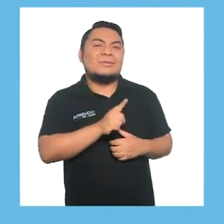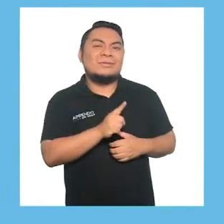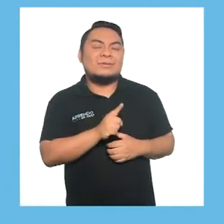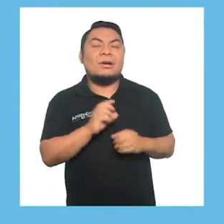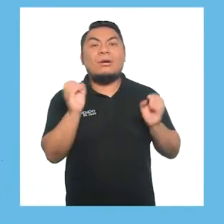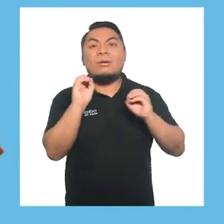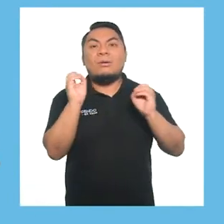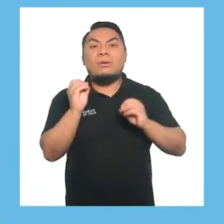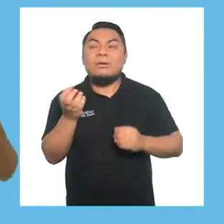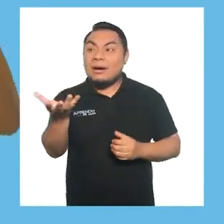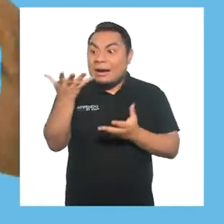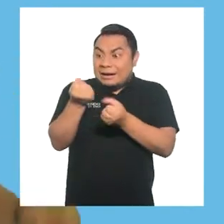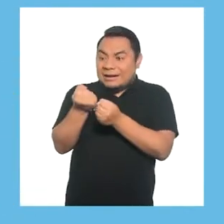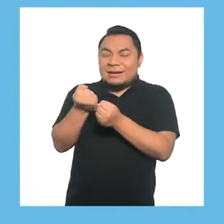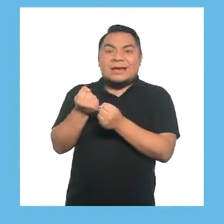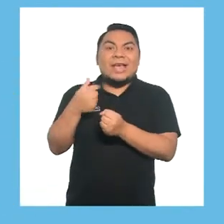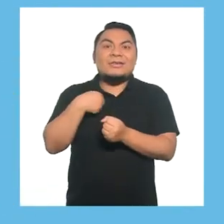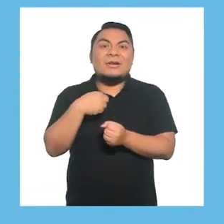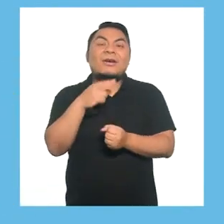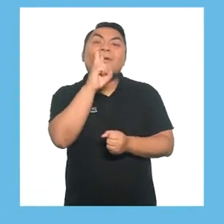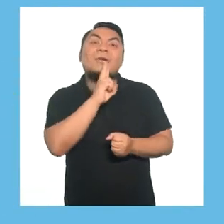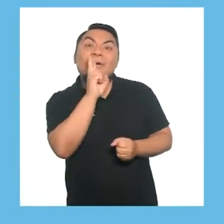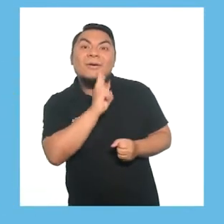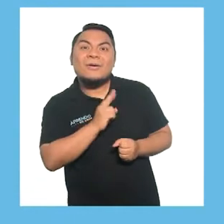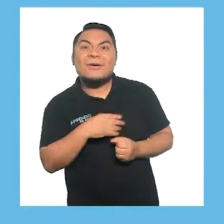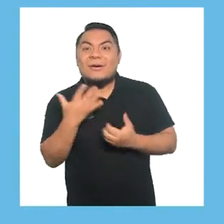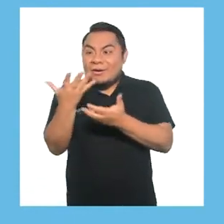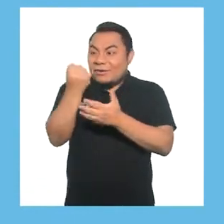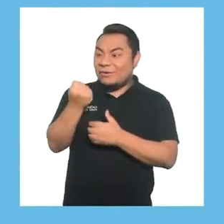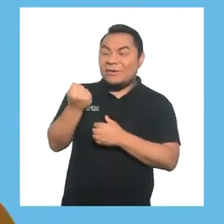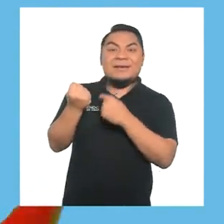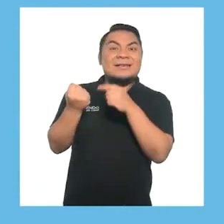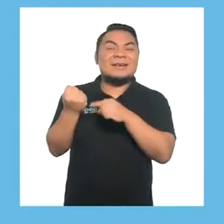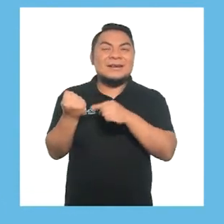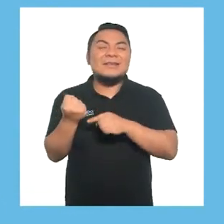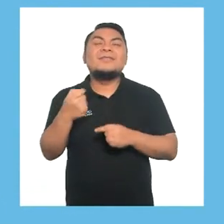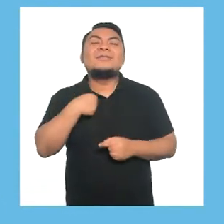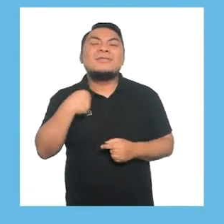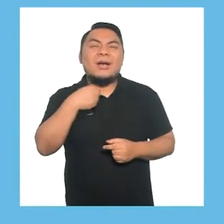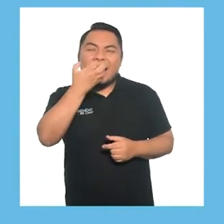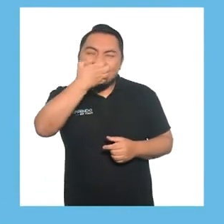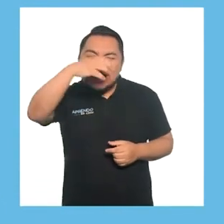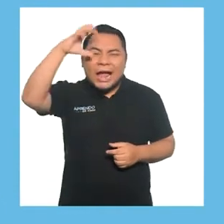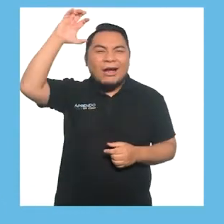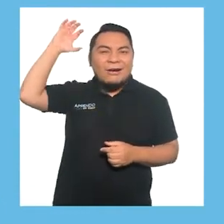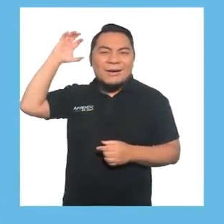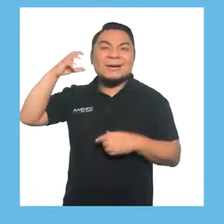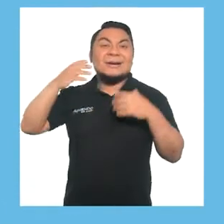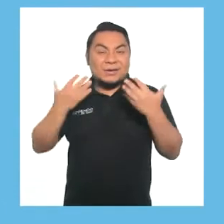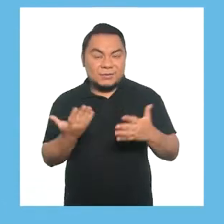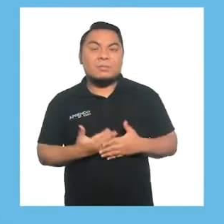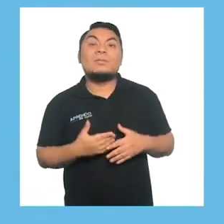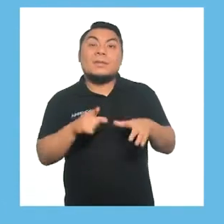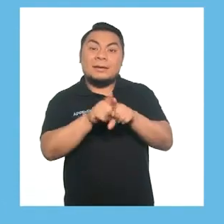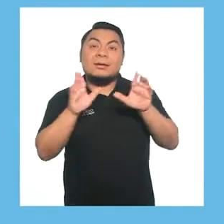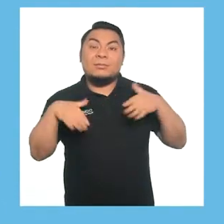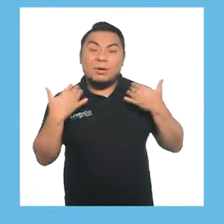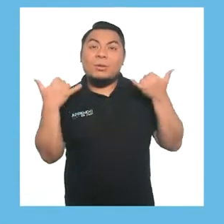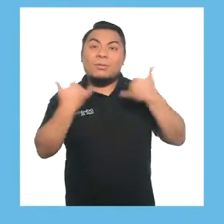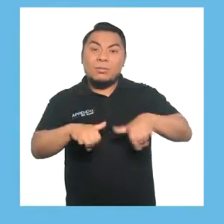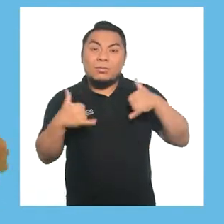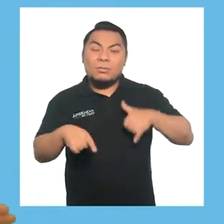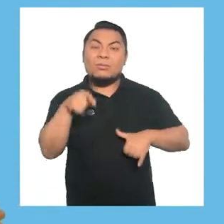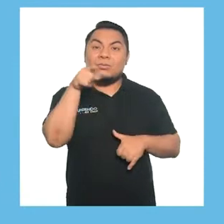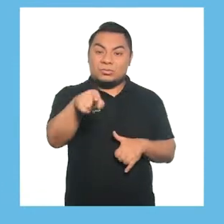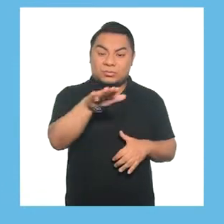uno. O soy el rojo. O soy un león. También pueden